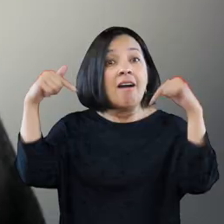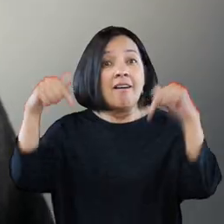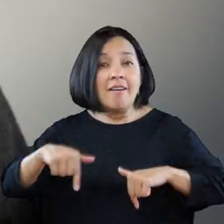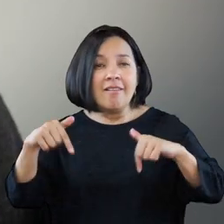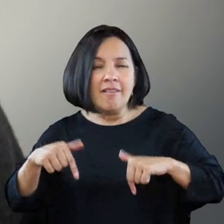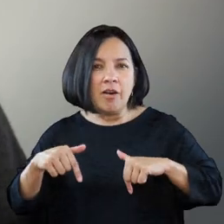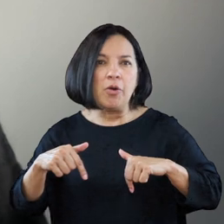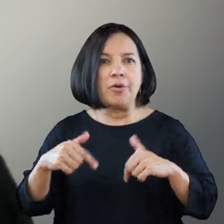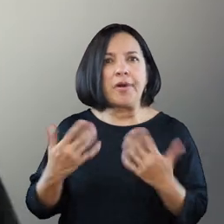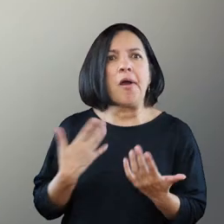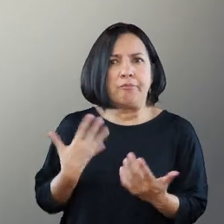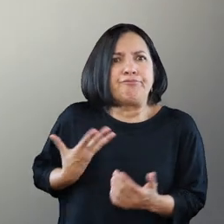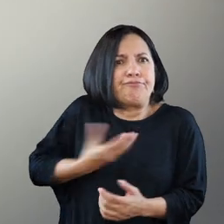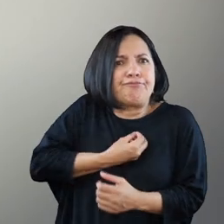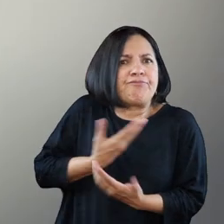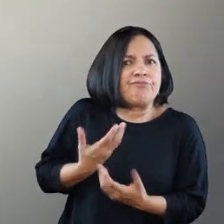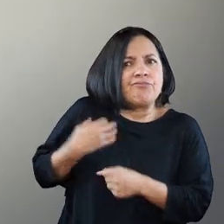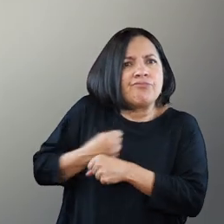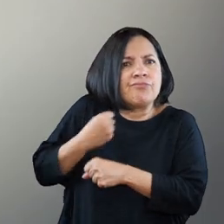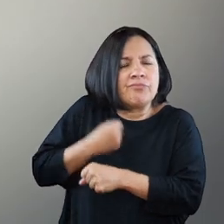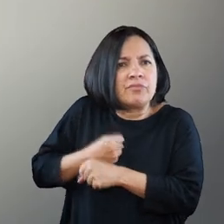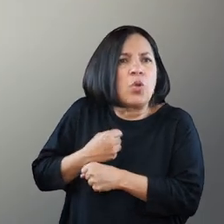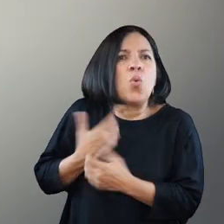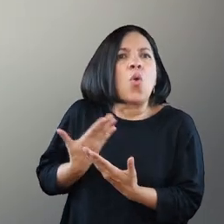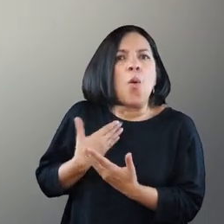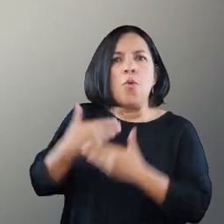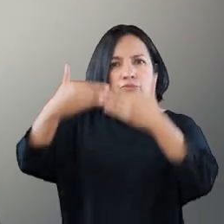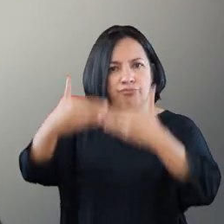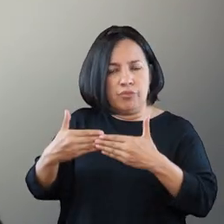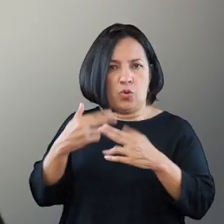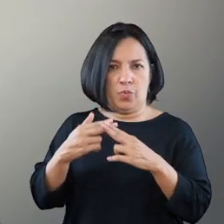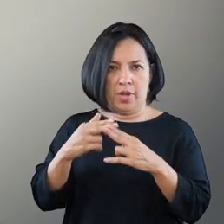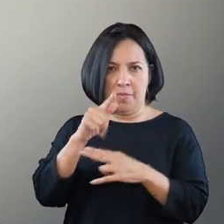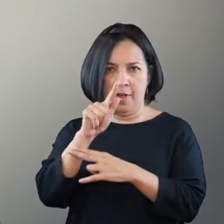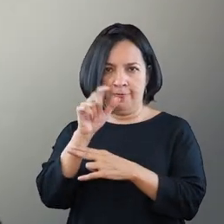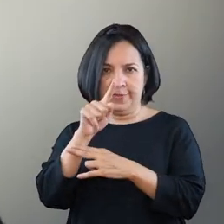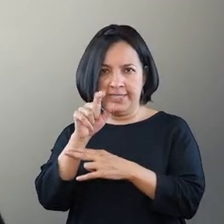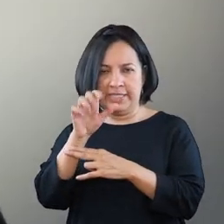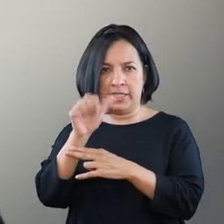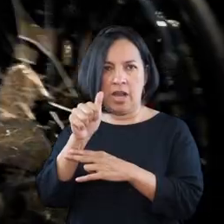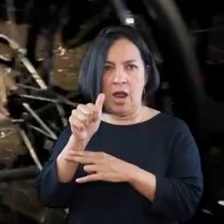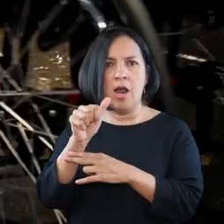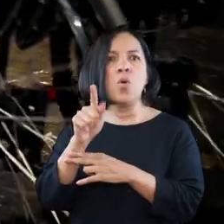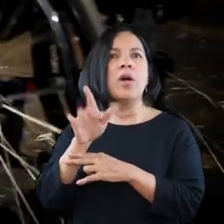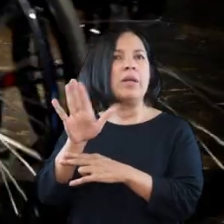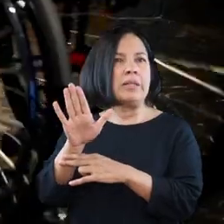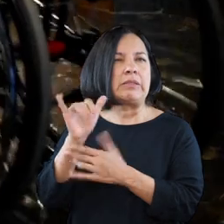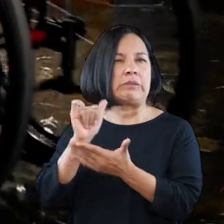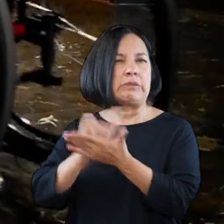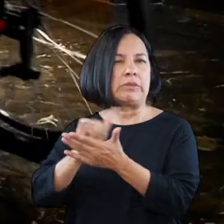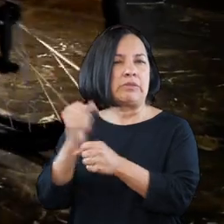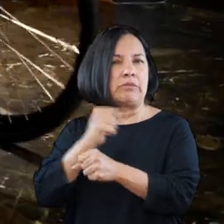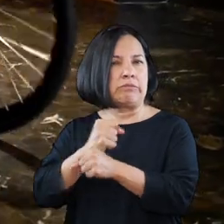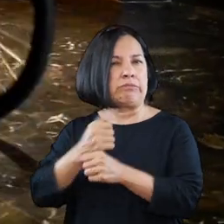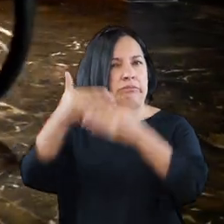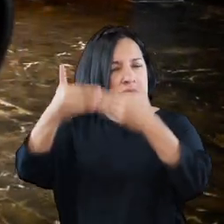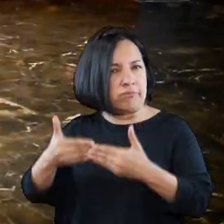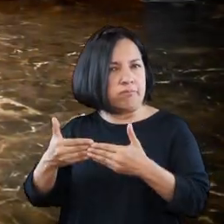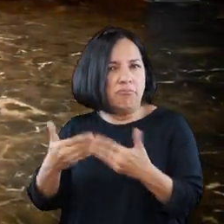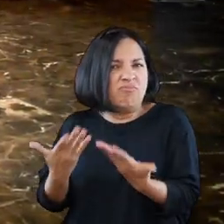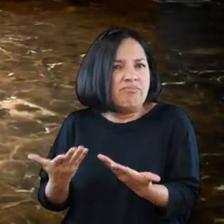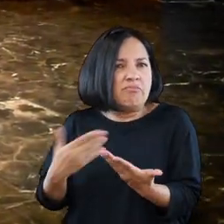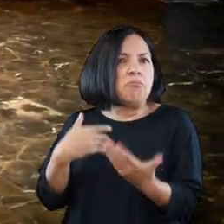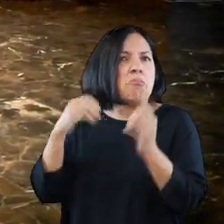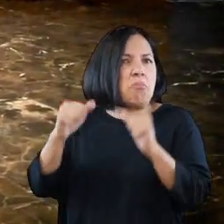En este momento nosotros trabajamos con discapacidad física y este tipo de discapacidad física